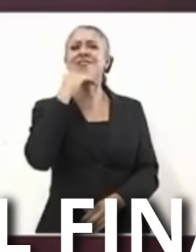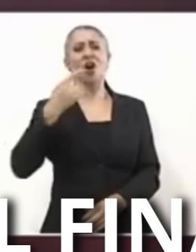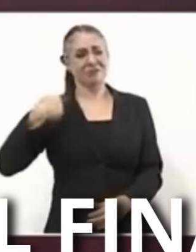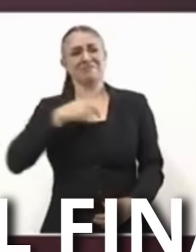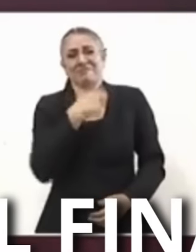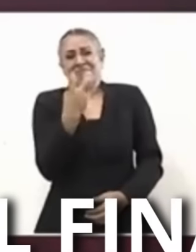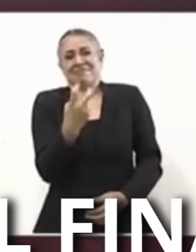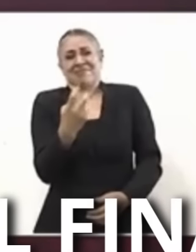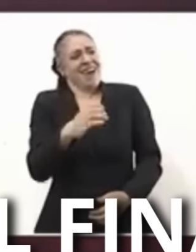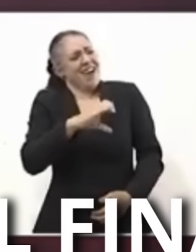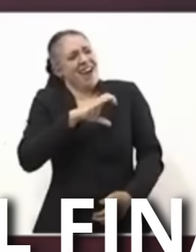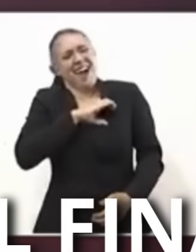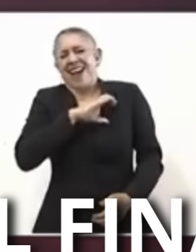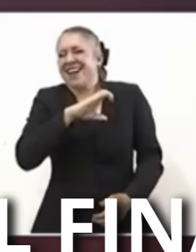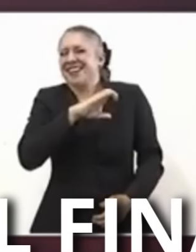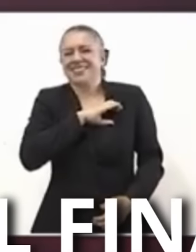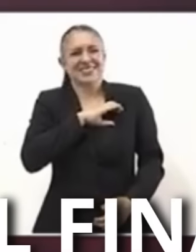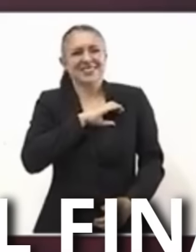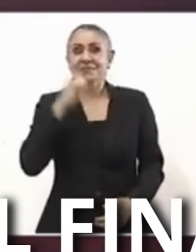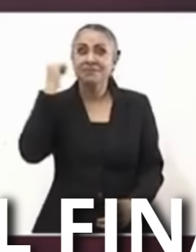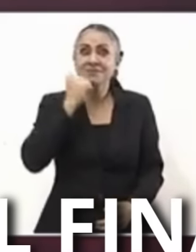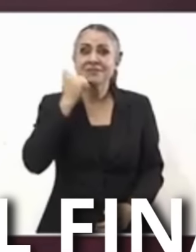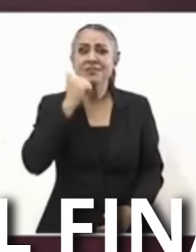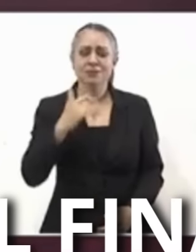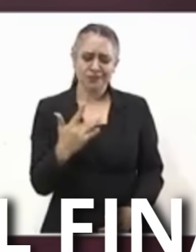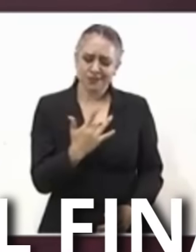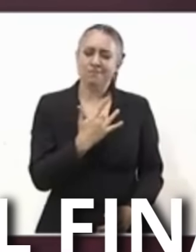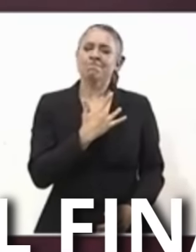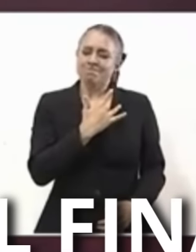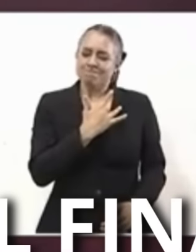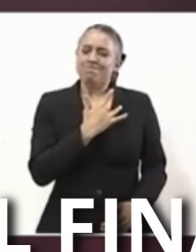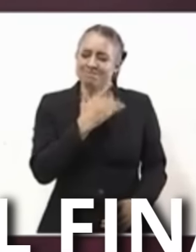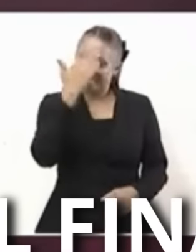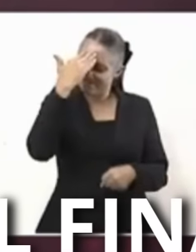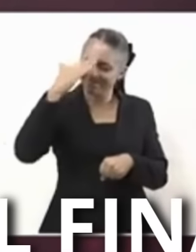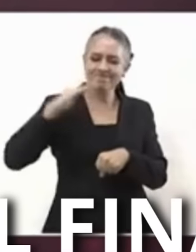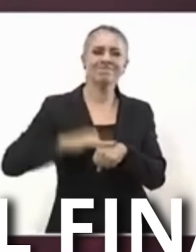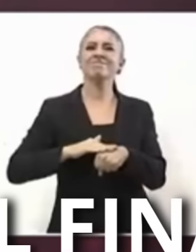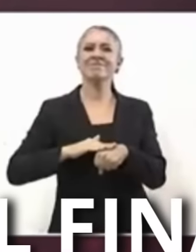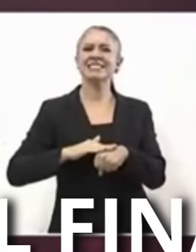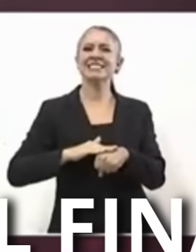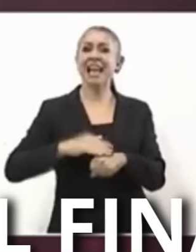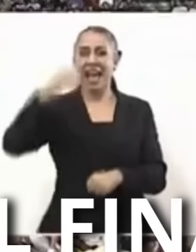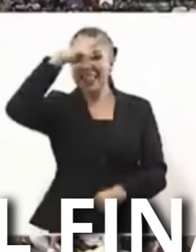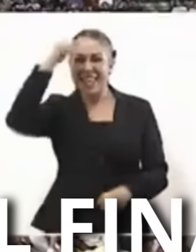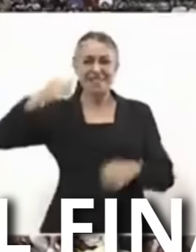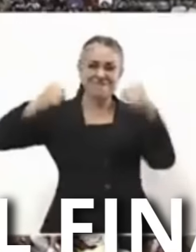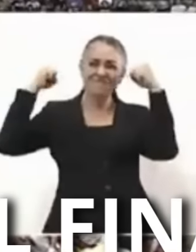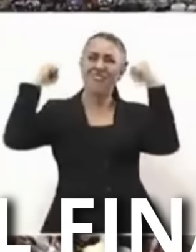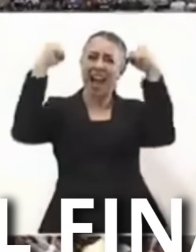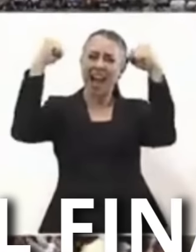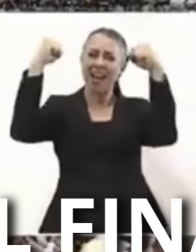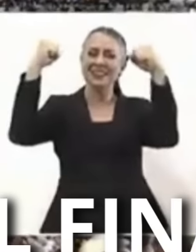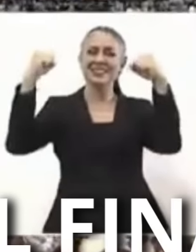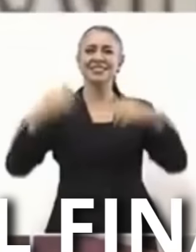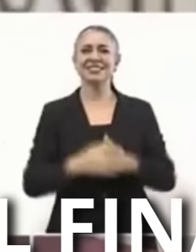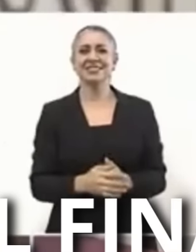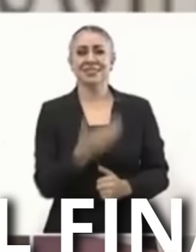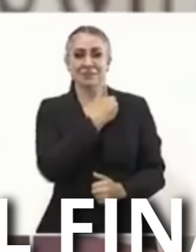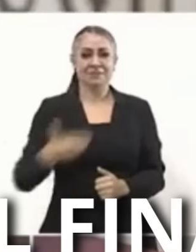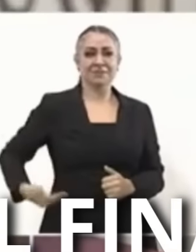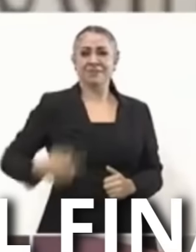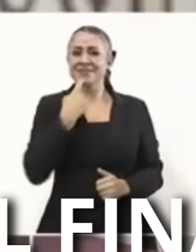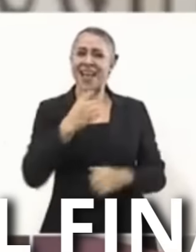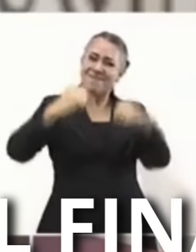tanto Y siempre Siempre Estará en el corazón Del pueblo de México Que viva Nayarit Que viva el presidente